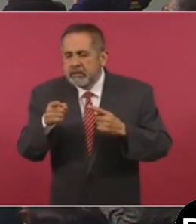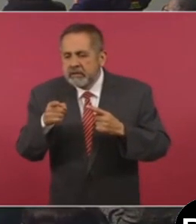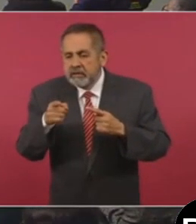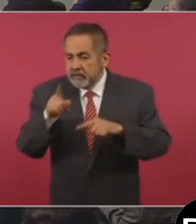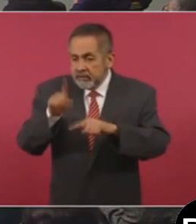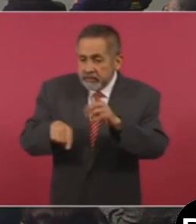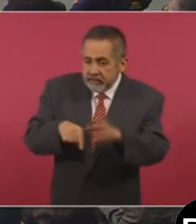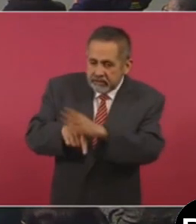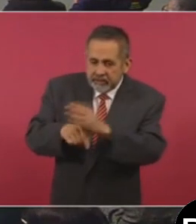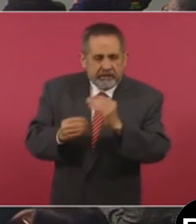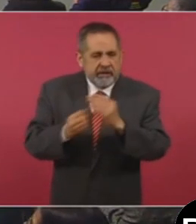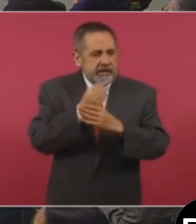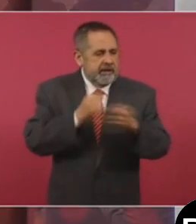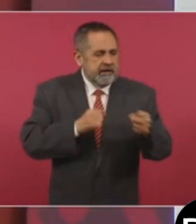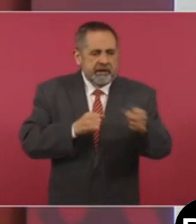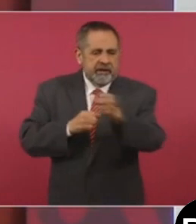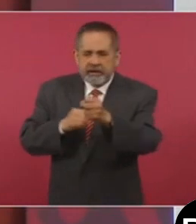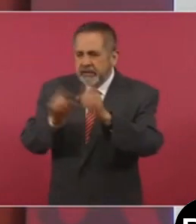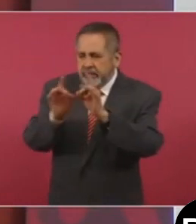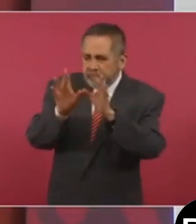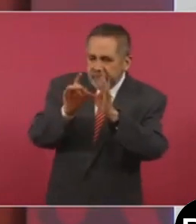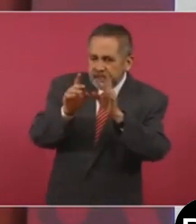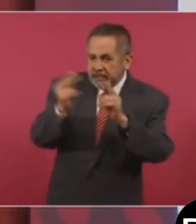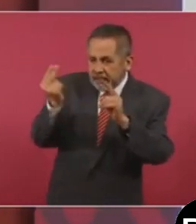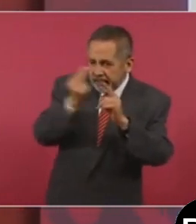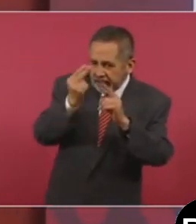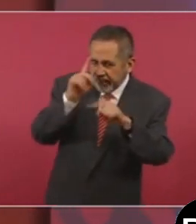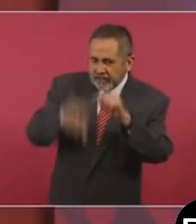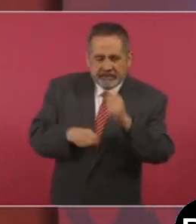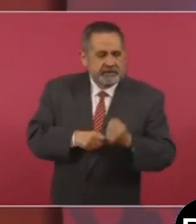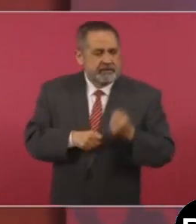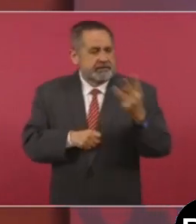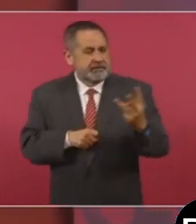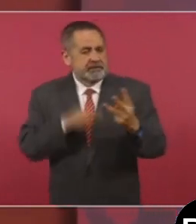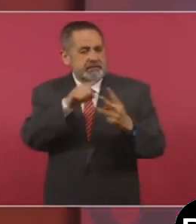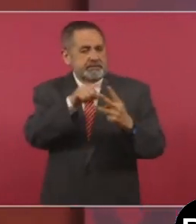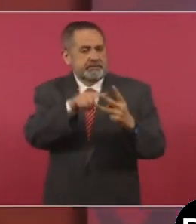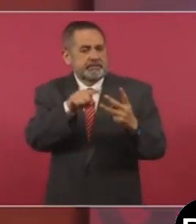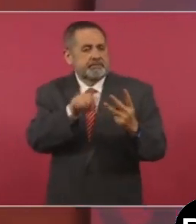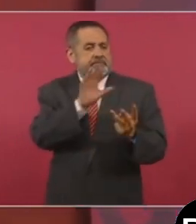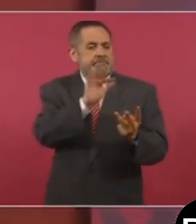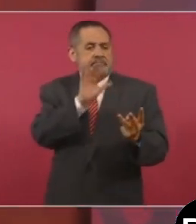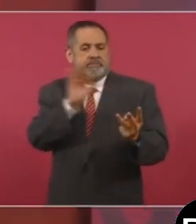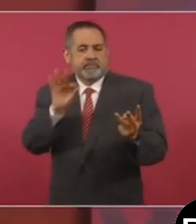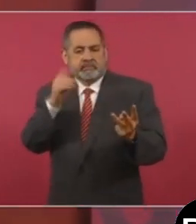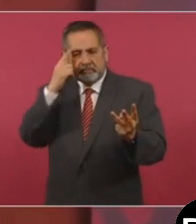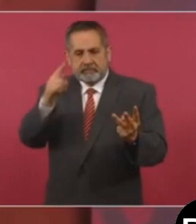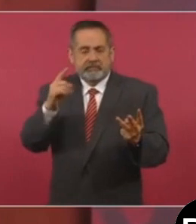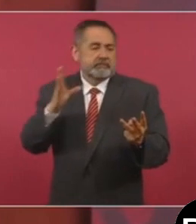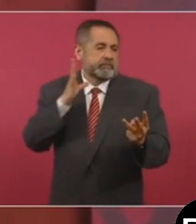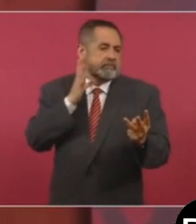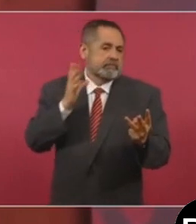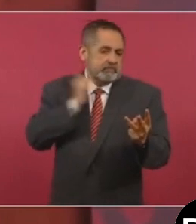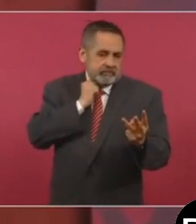en dado caso de ser necesario, una terna a la Cámara de Senadores para elegir